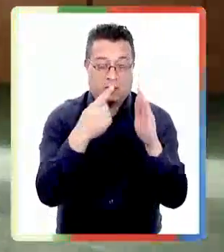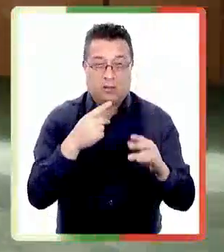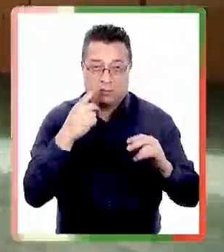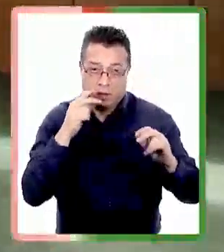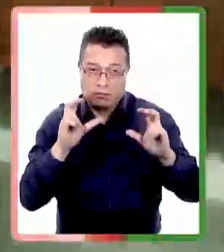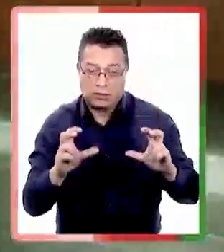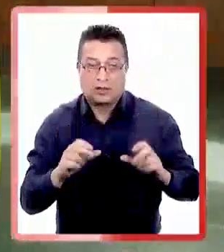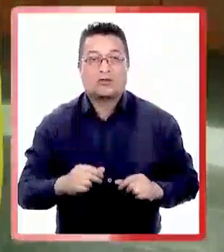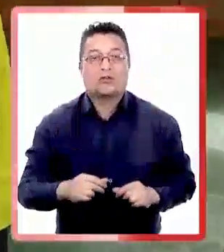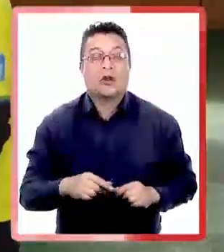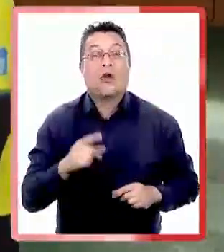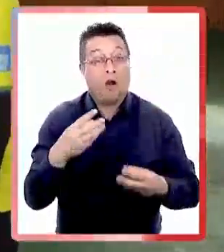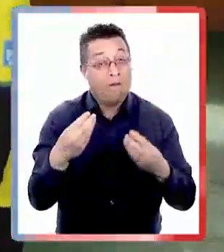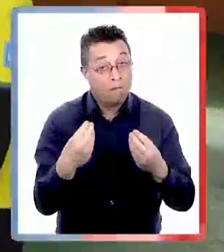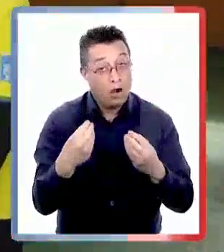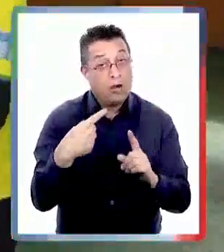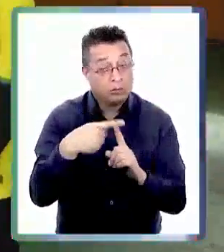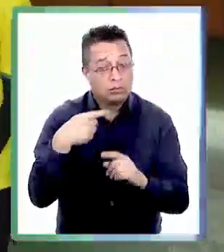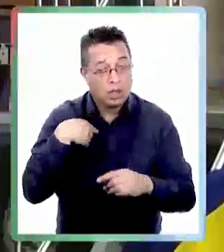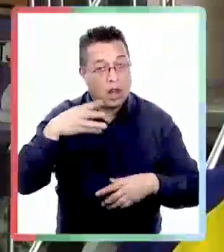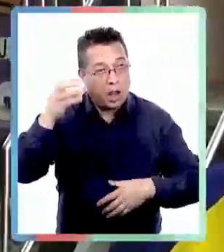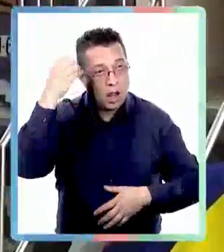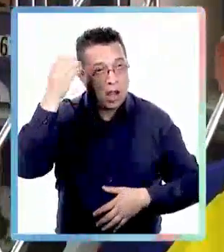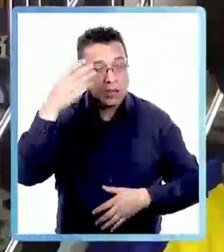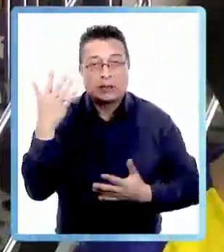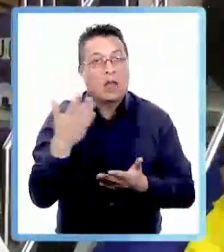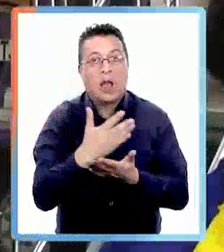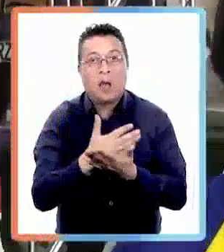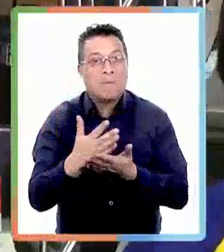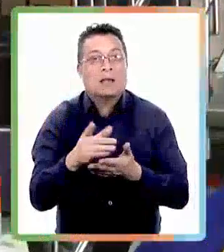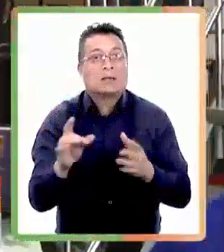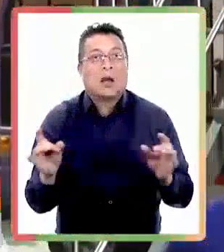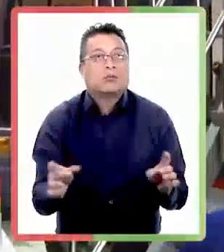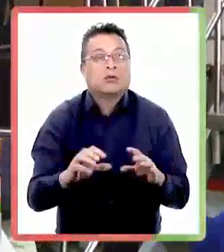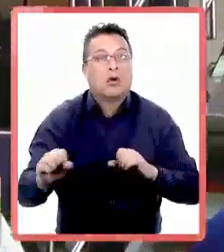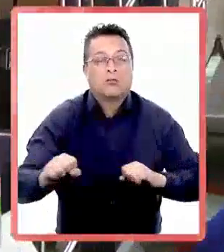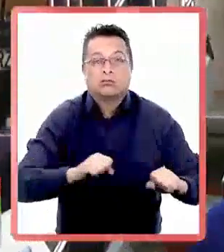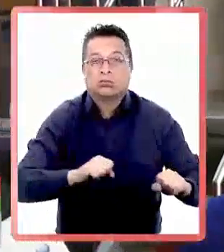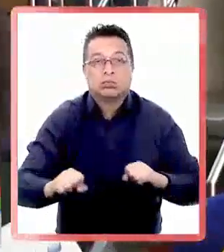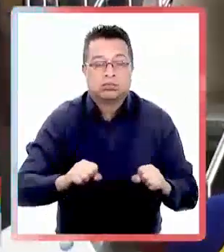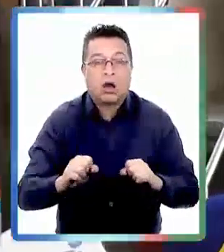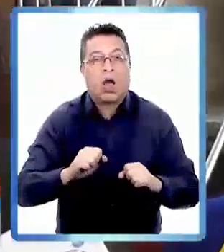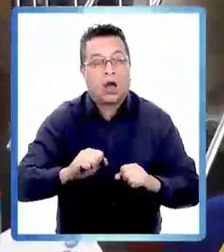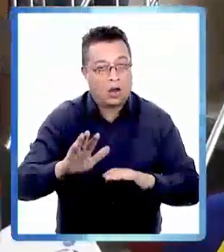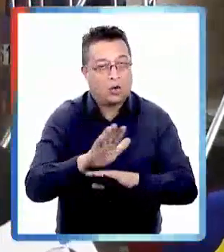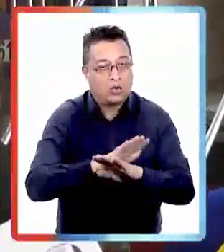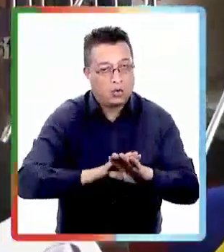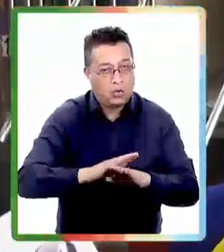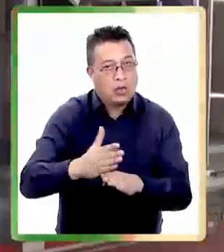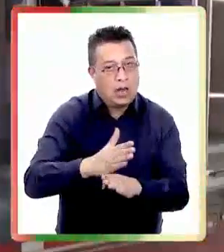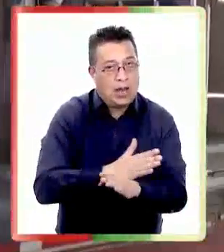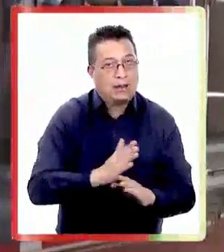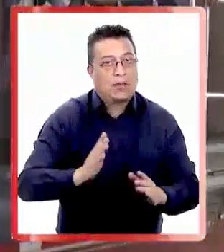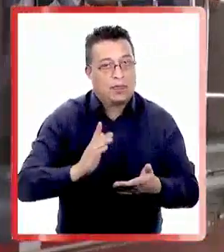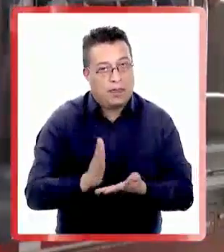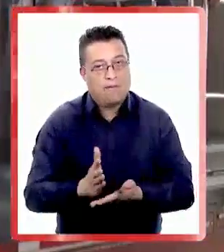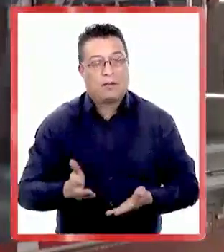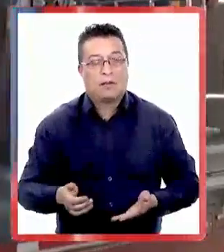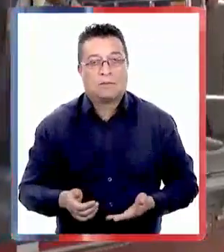último piso es bueno porque así experimentas lo que puede pasar en la vida real o sea y tienes que tomar precaución en todo eso